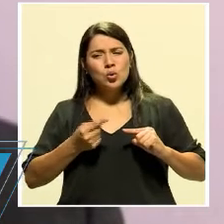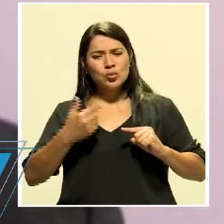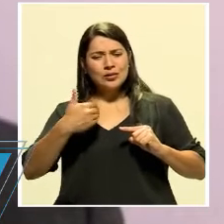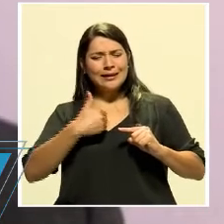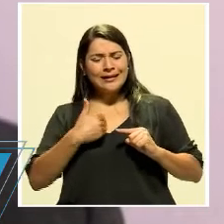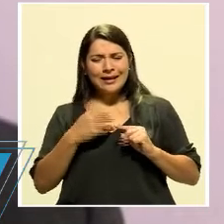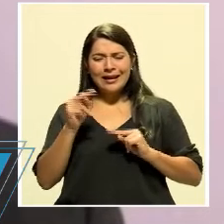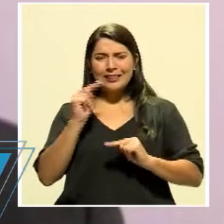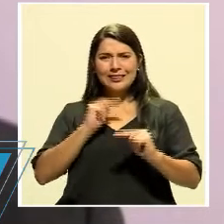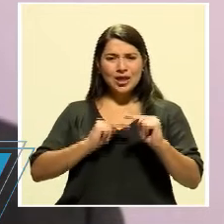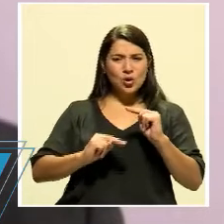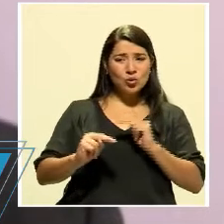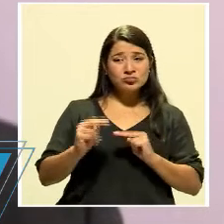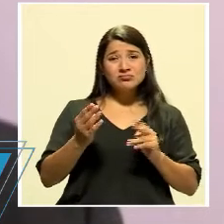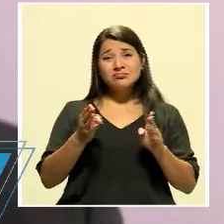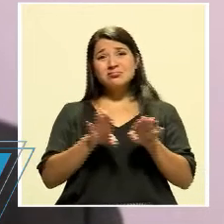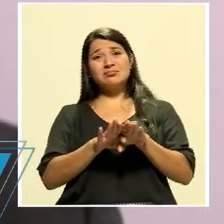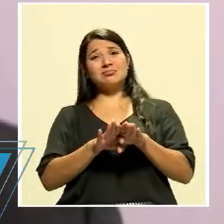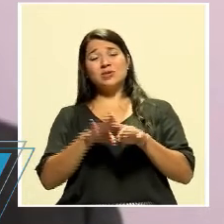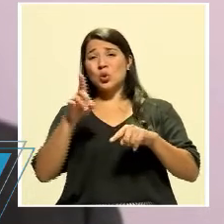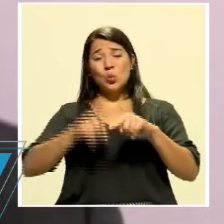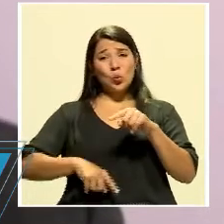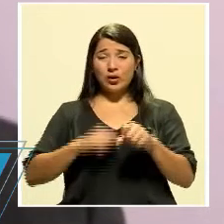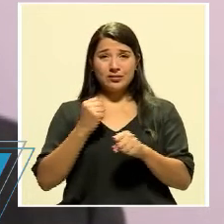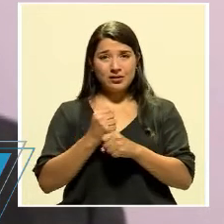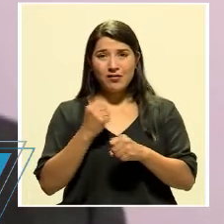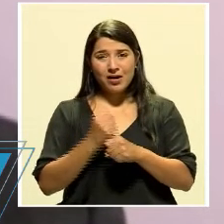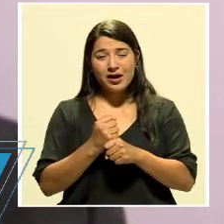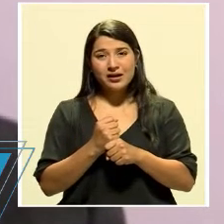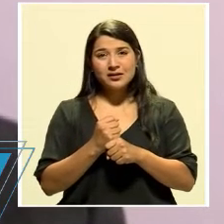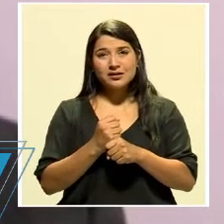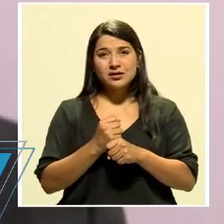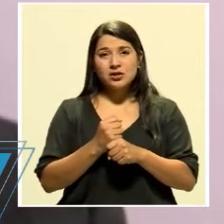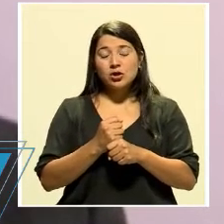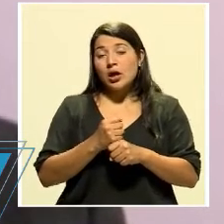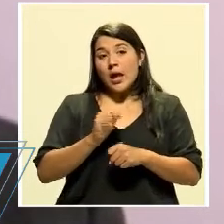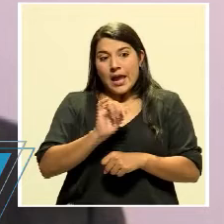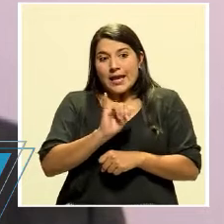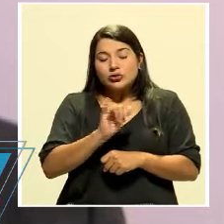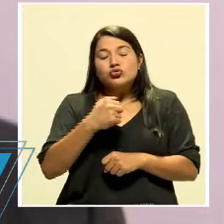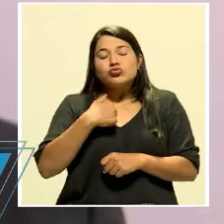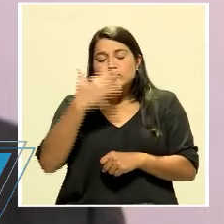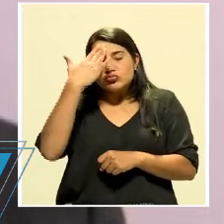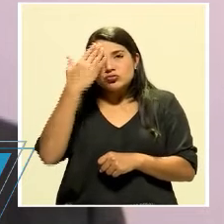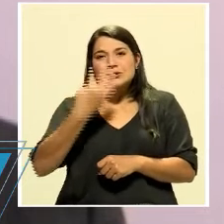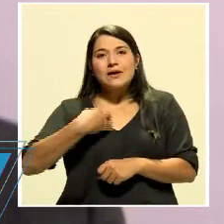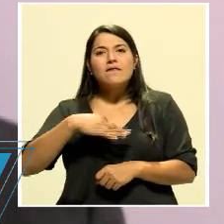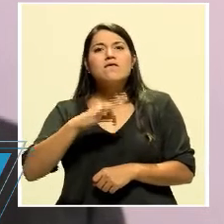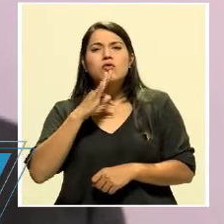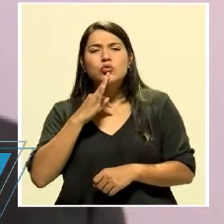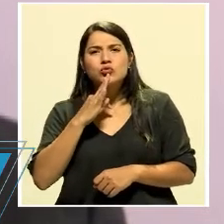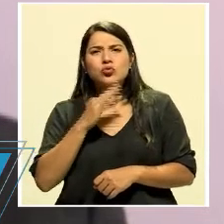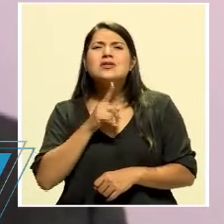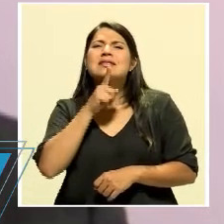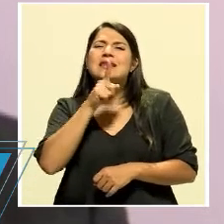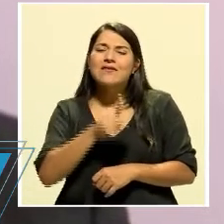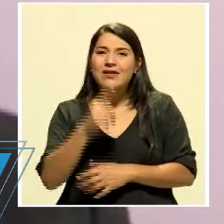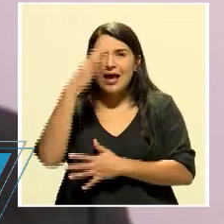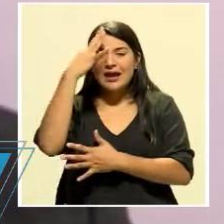un negocio y no poder trabajar. O sea, eso es algo que es frustrante. Yo, créanme que